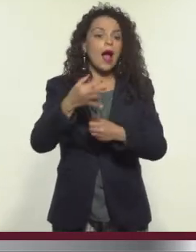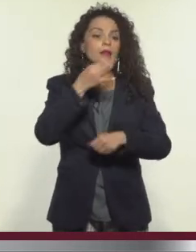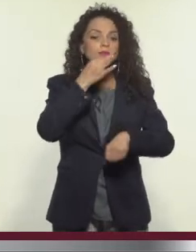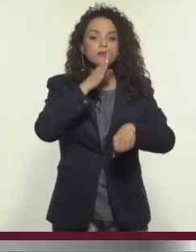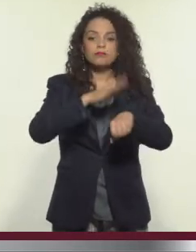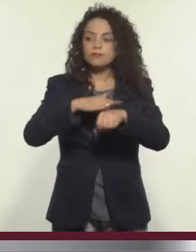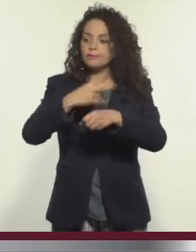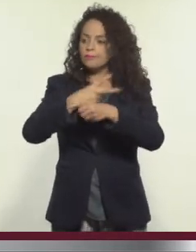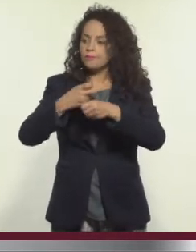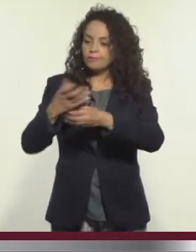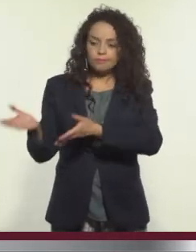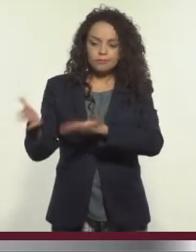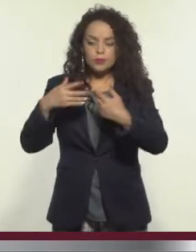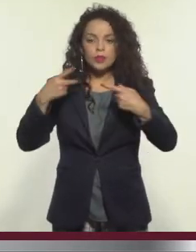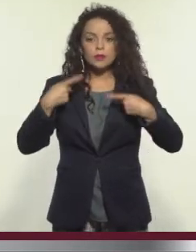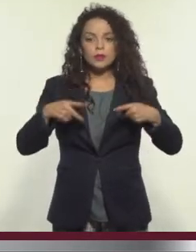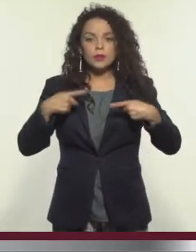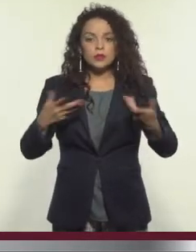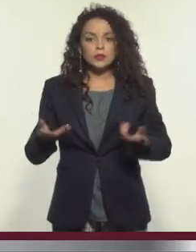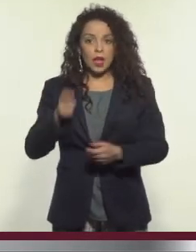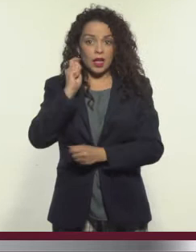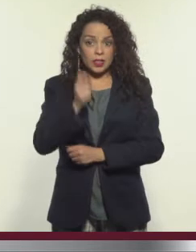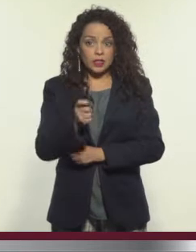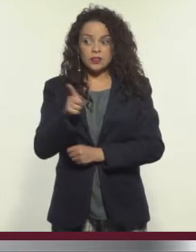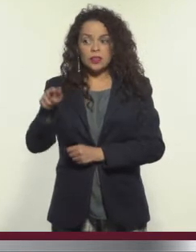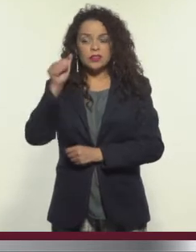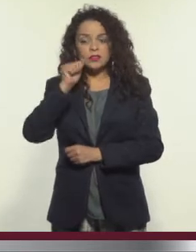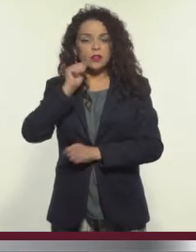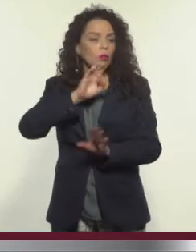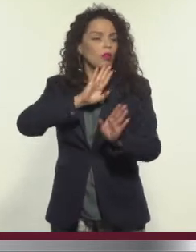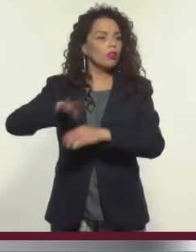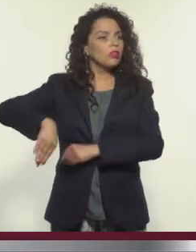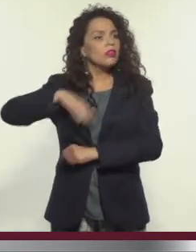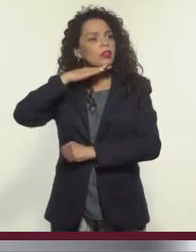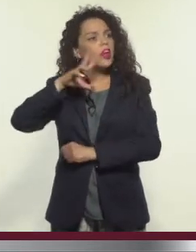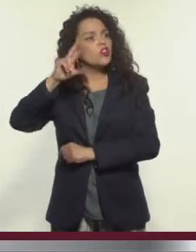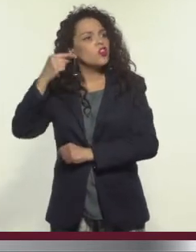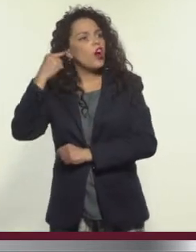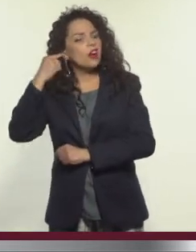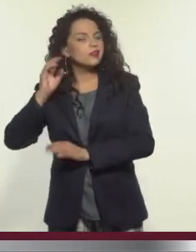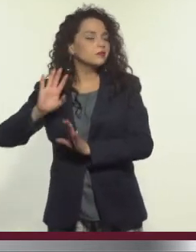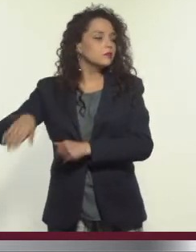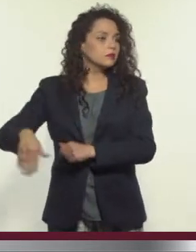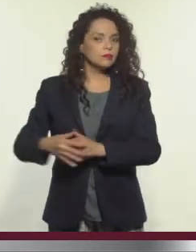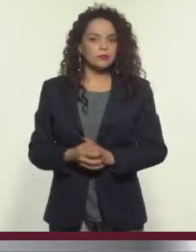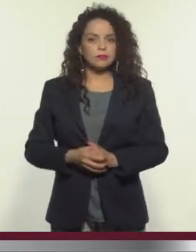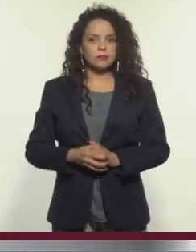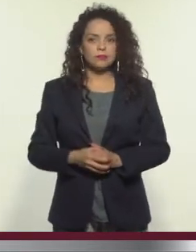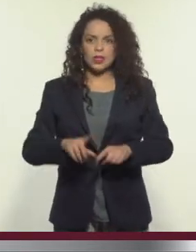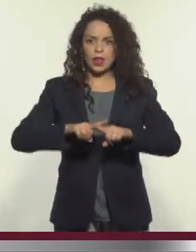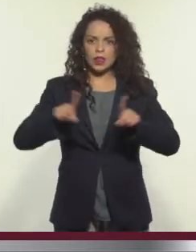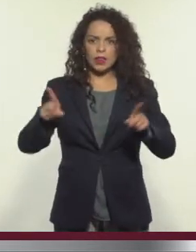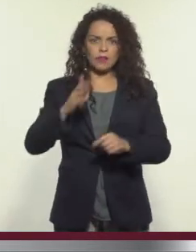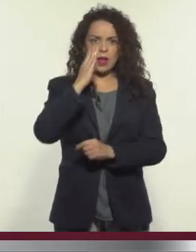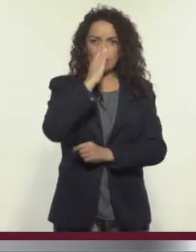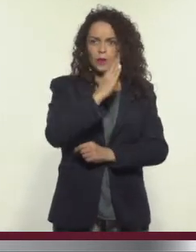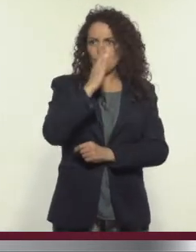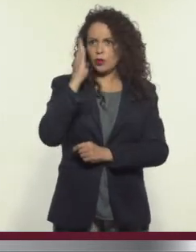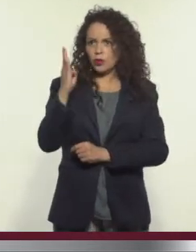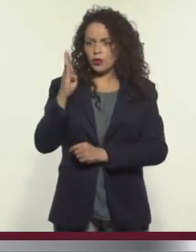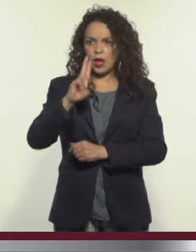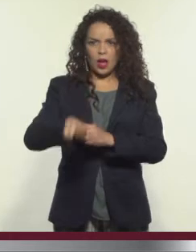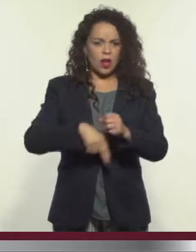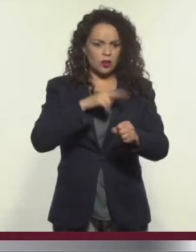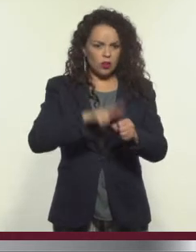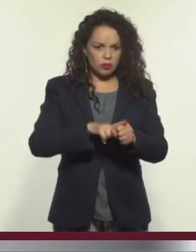está invitando a personas que normalmente no son escuchadas. ¿En qué se diferencia de una biblioteca convencional? En una